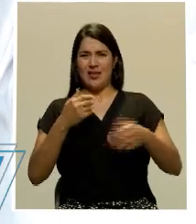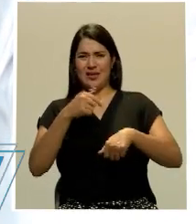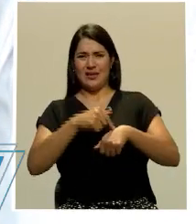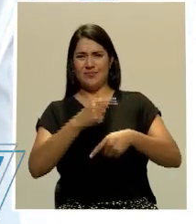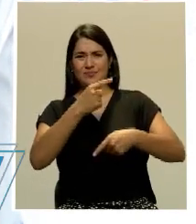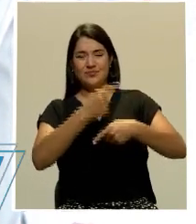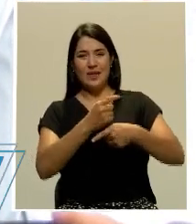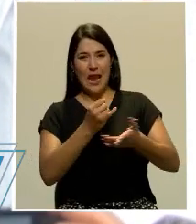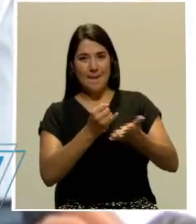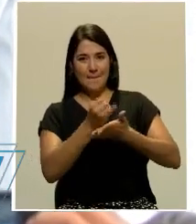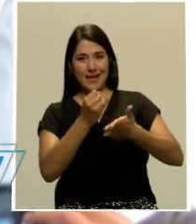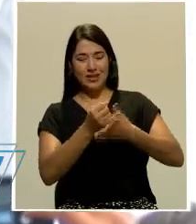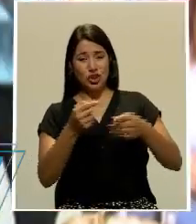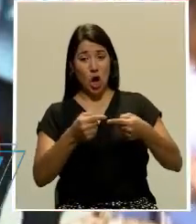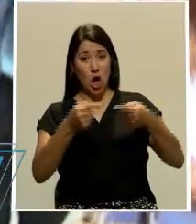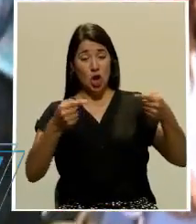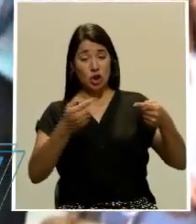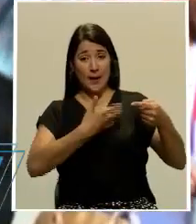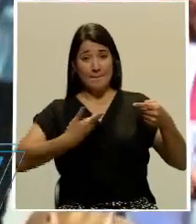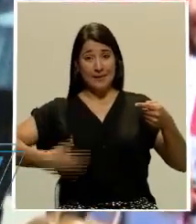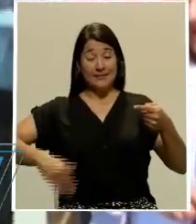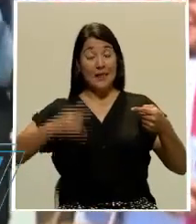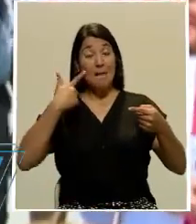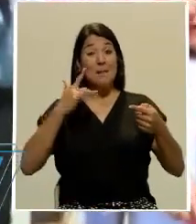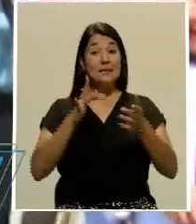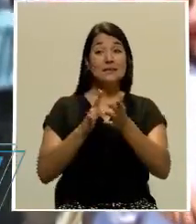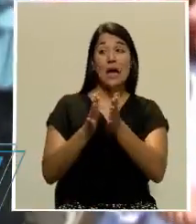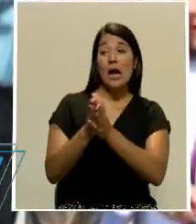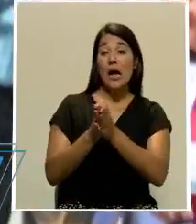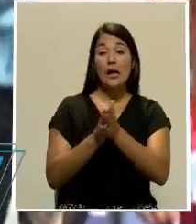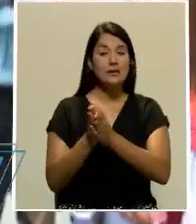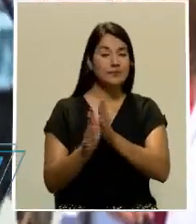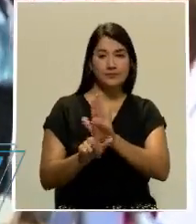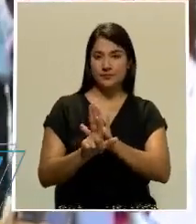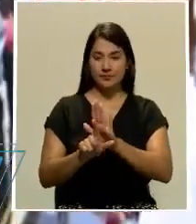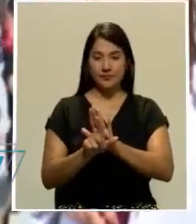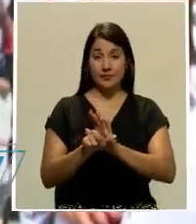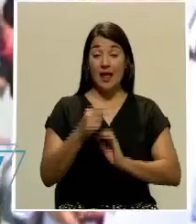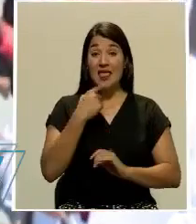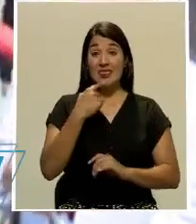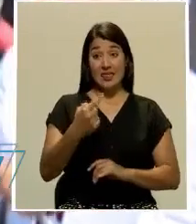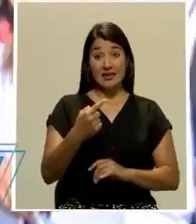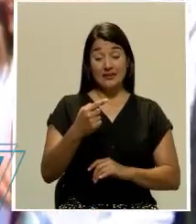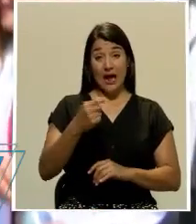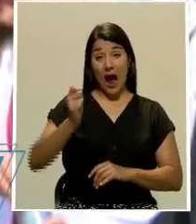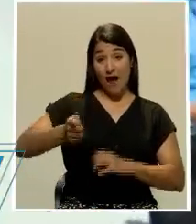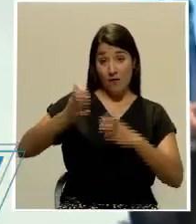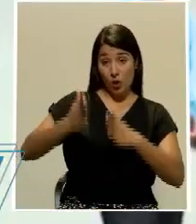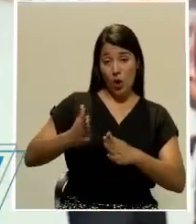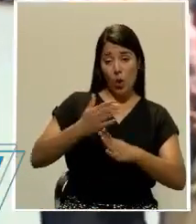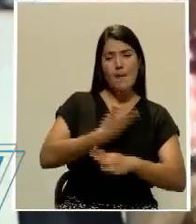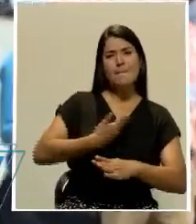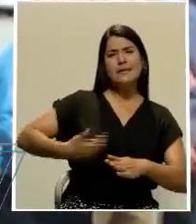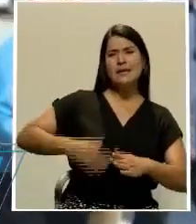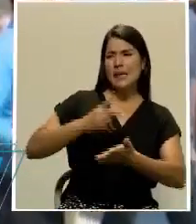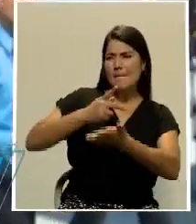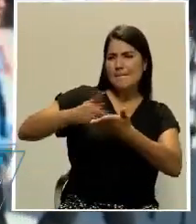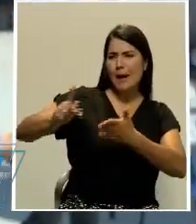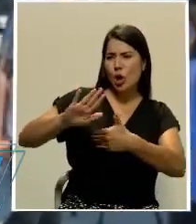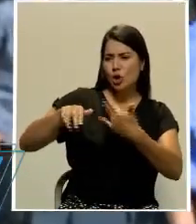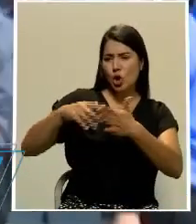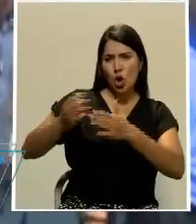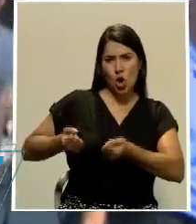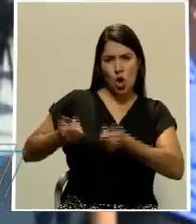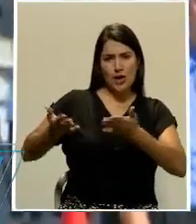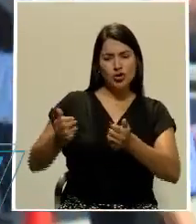contra el mandatario, por supuesto de enriquecimiento ilícito. Según Brenes, el presidente pagó todos los gastos del viaje con su familia, lo cual no es